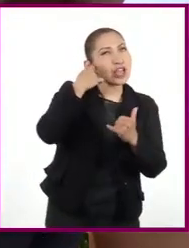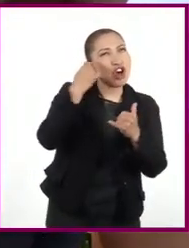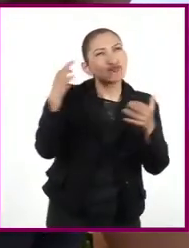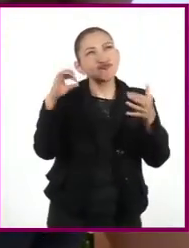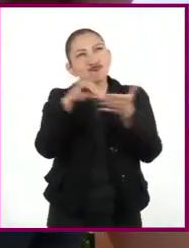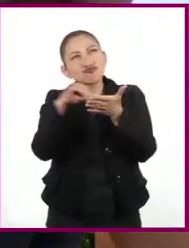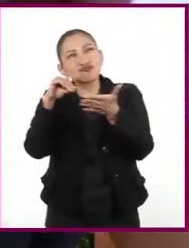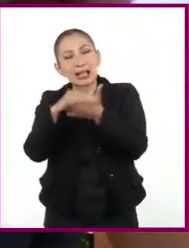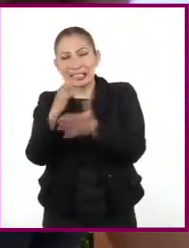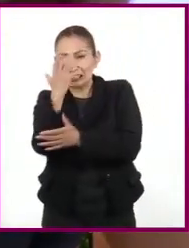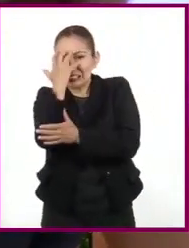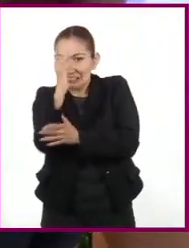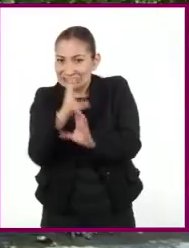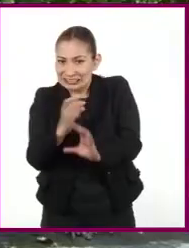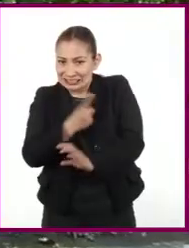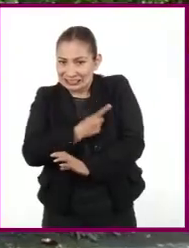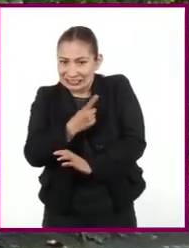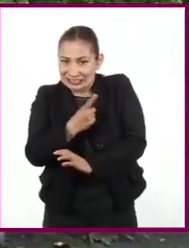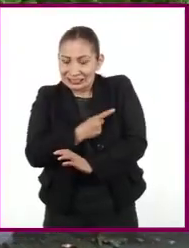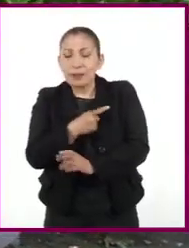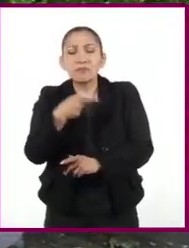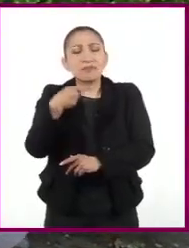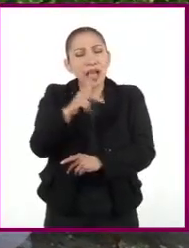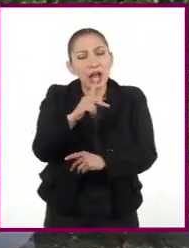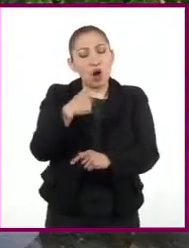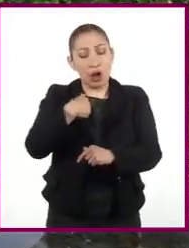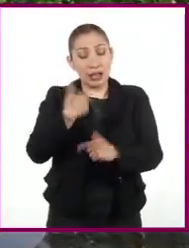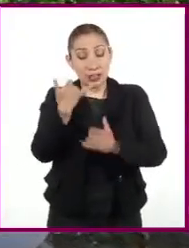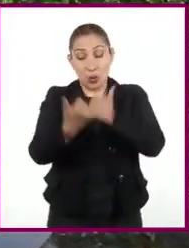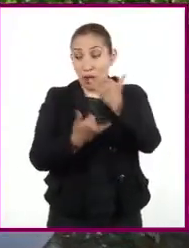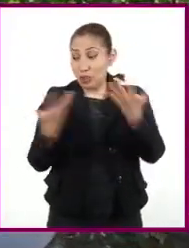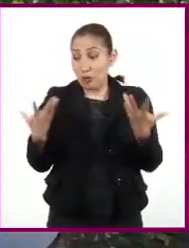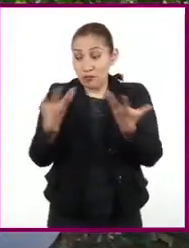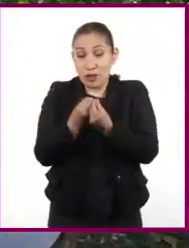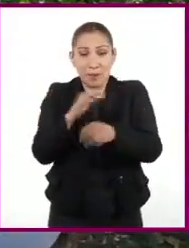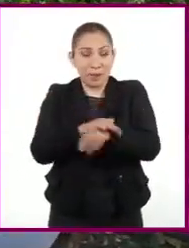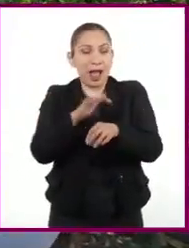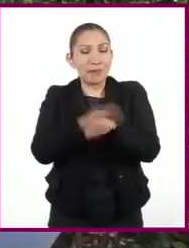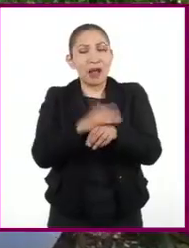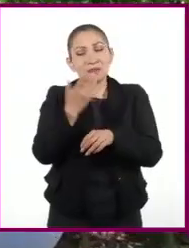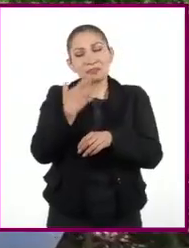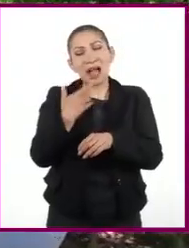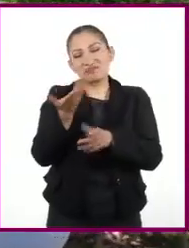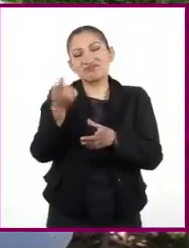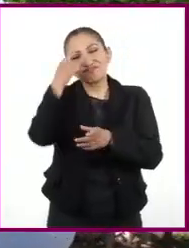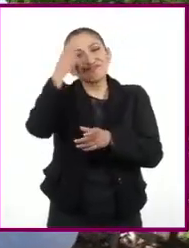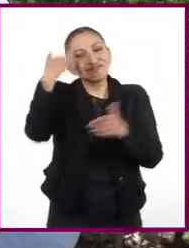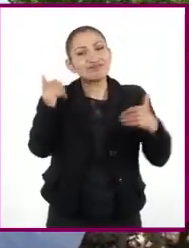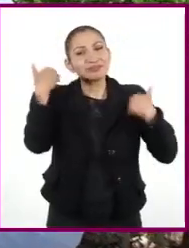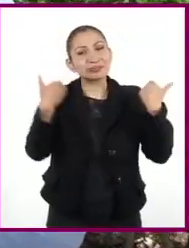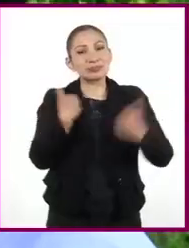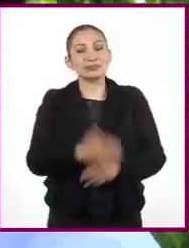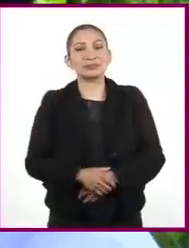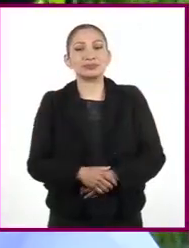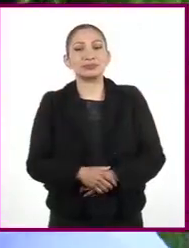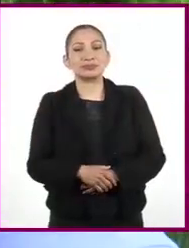A veces me da pena cantar sola Pero al hacerlo jugando con todos mis amigos, pues se me hizo más fácil y divertido